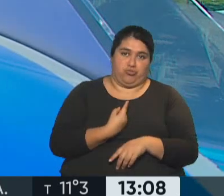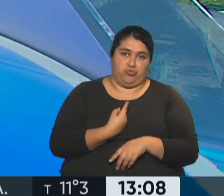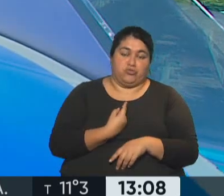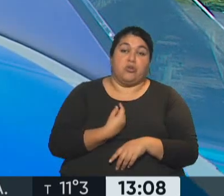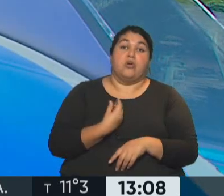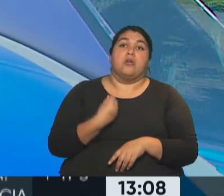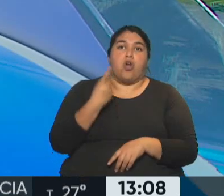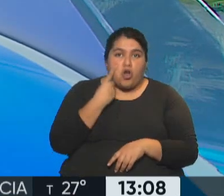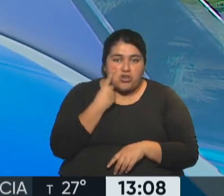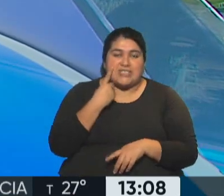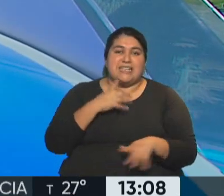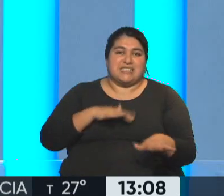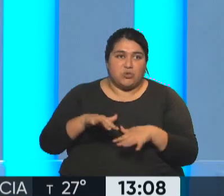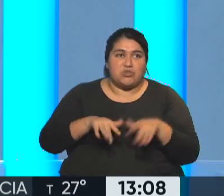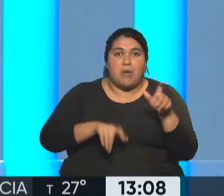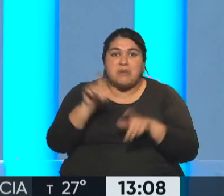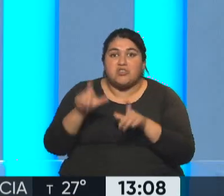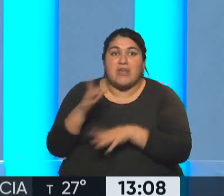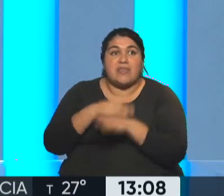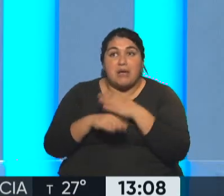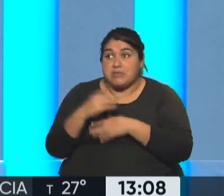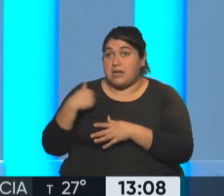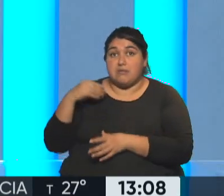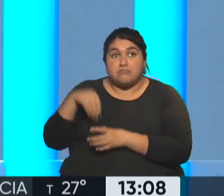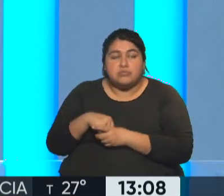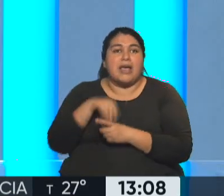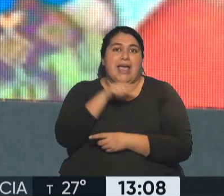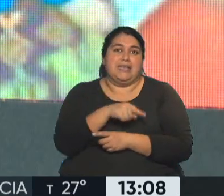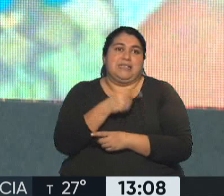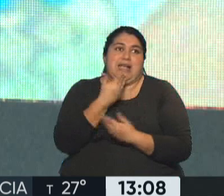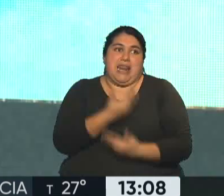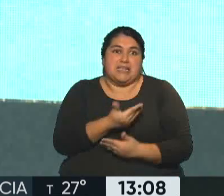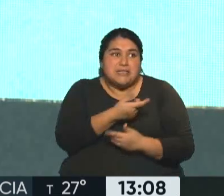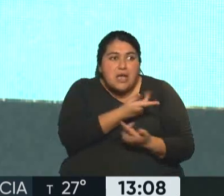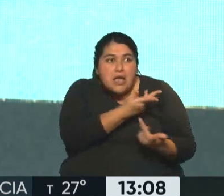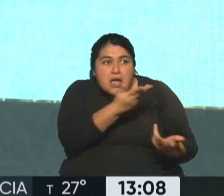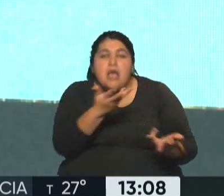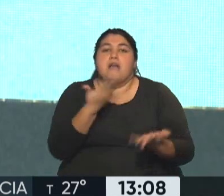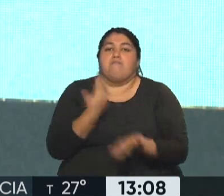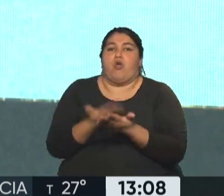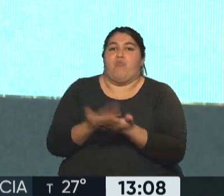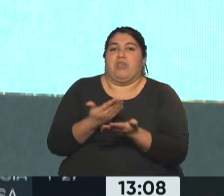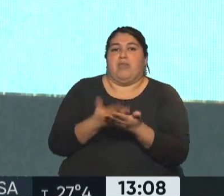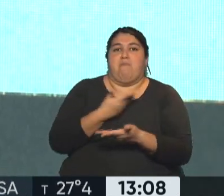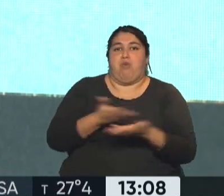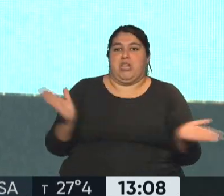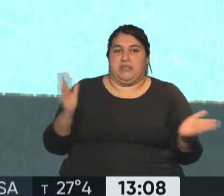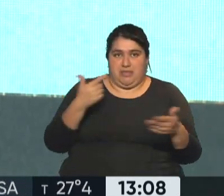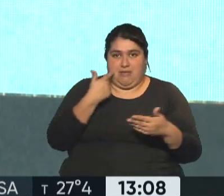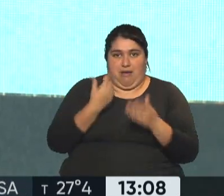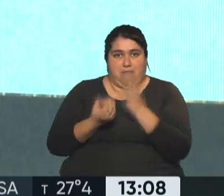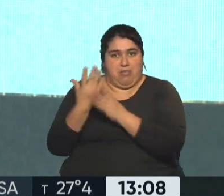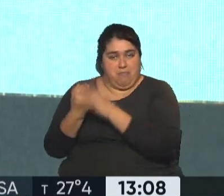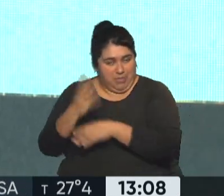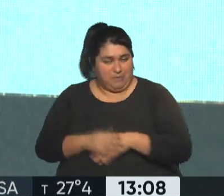conocer la situación de las personas con discapacidad y diagramar políticas en esa línea. Gracias, Fernando, como siempre. Gracias, Pablo. Un tema que queríamos abordar